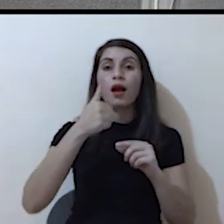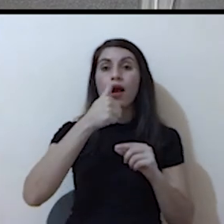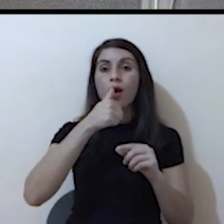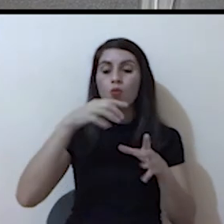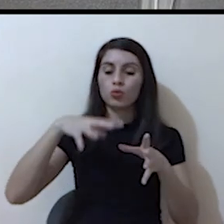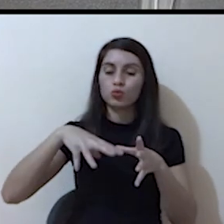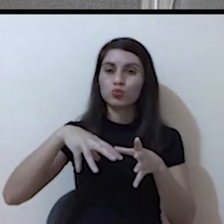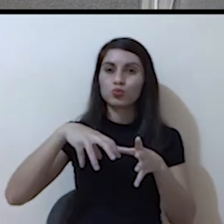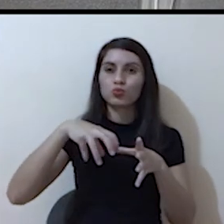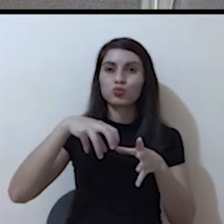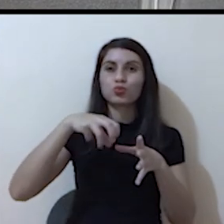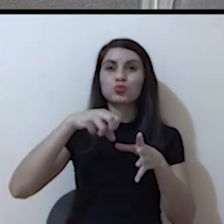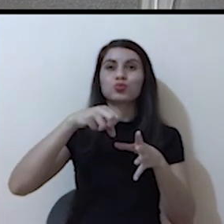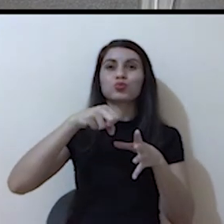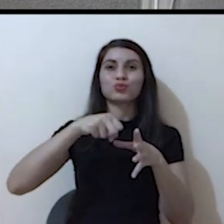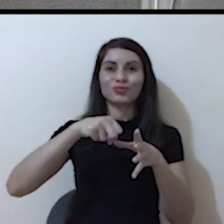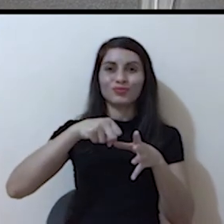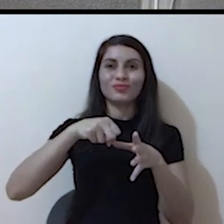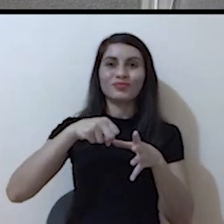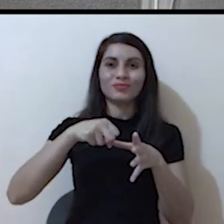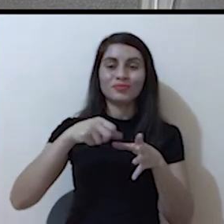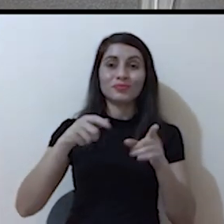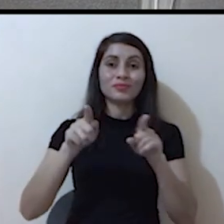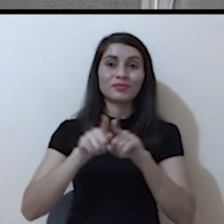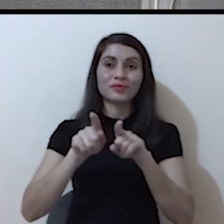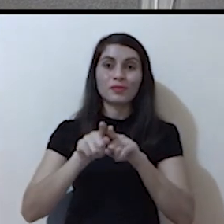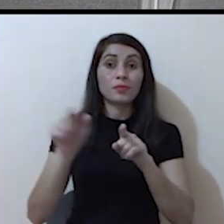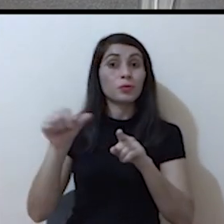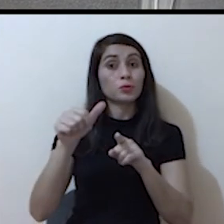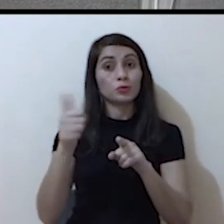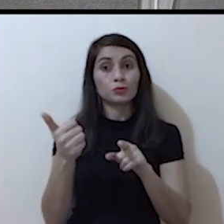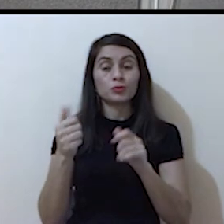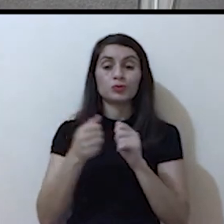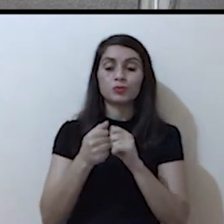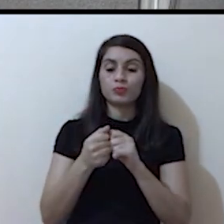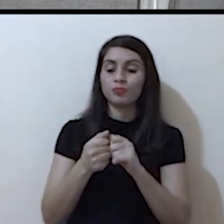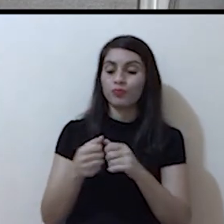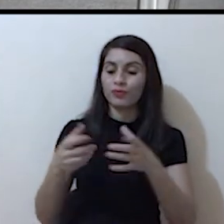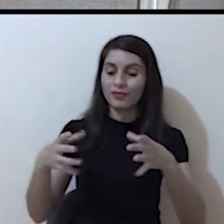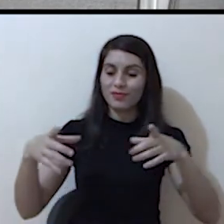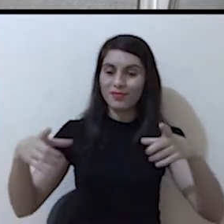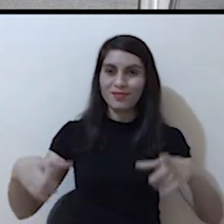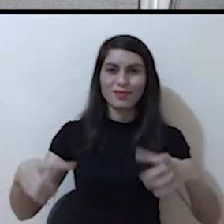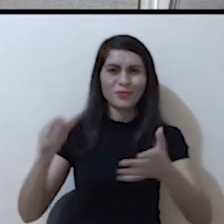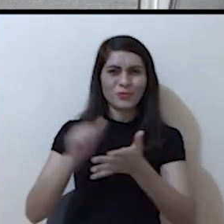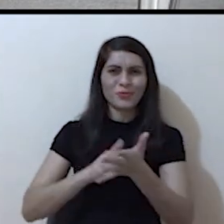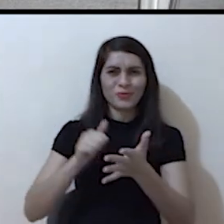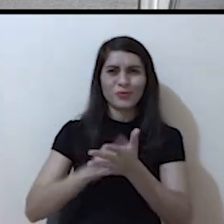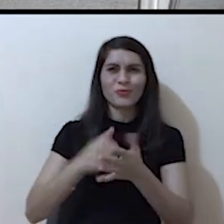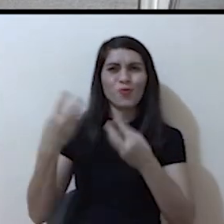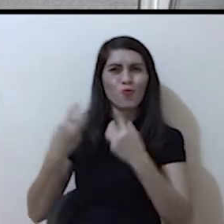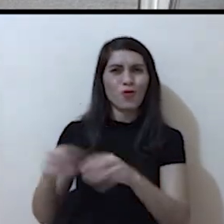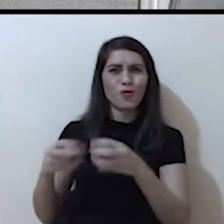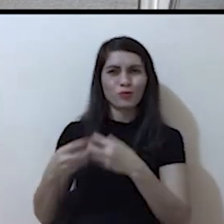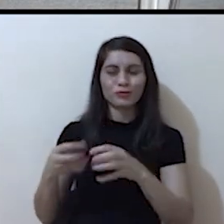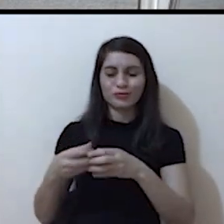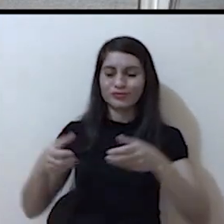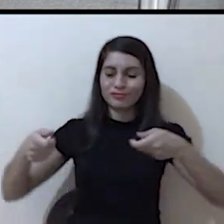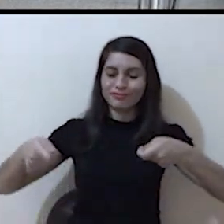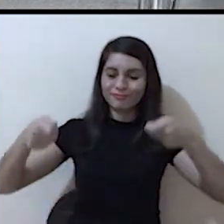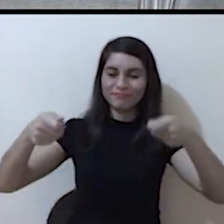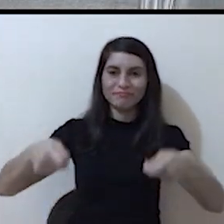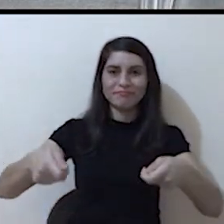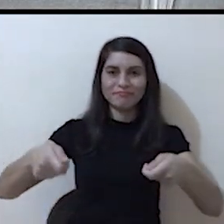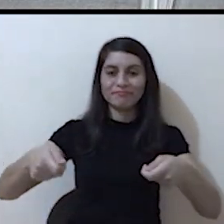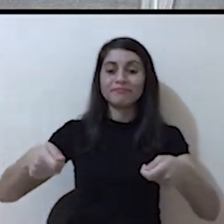este absorba agua. Vamos a colocar el cartón de huevos que ya hemos cortado previamente